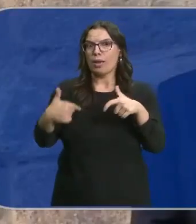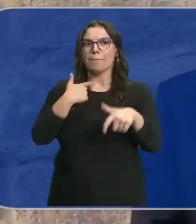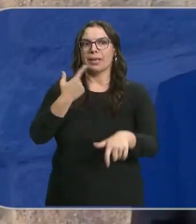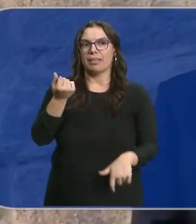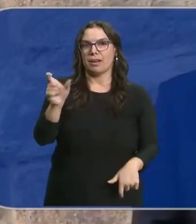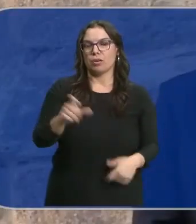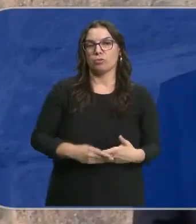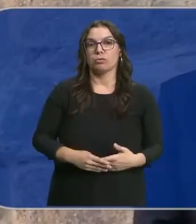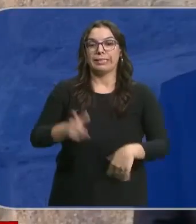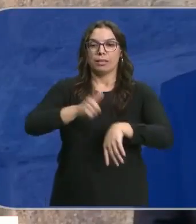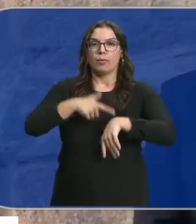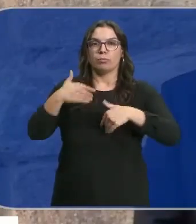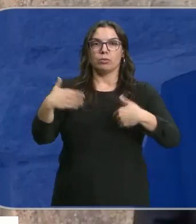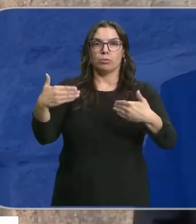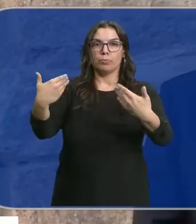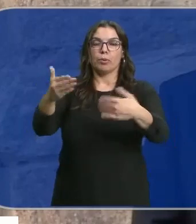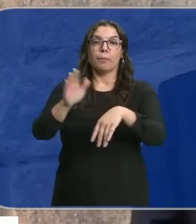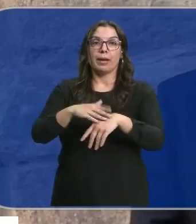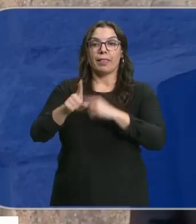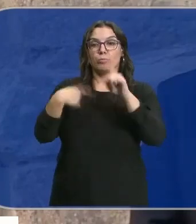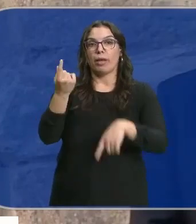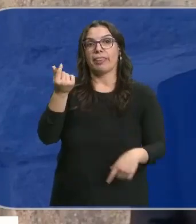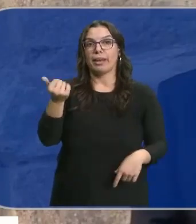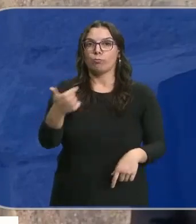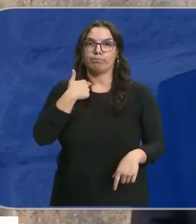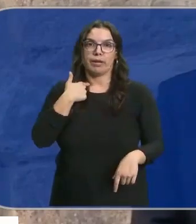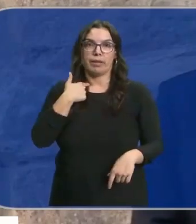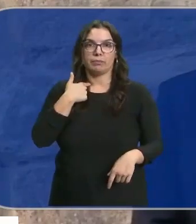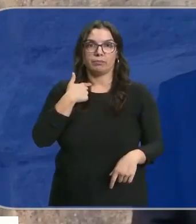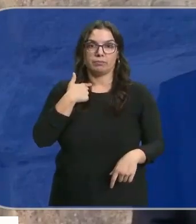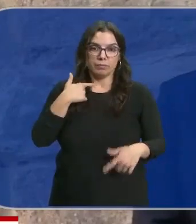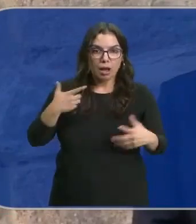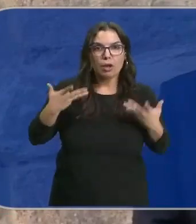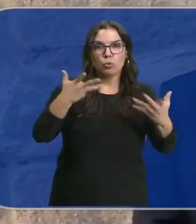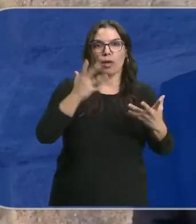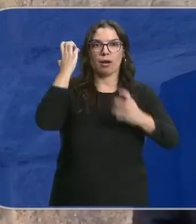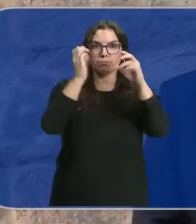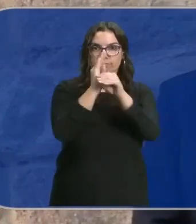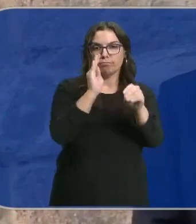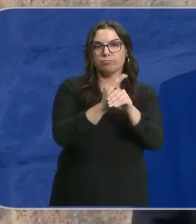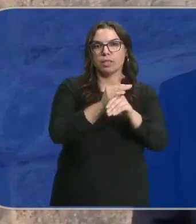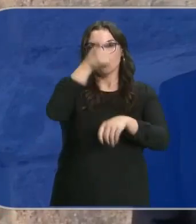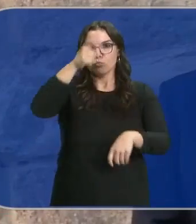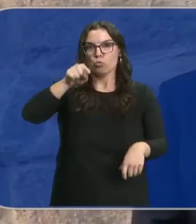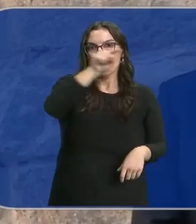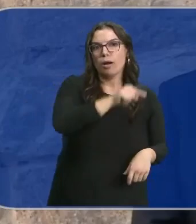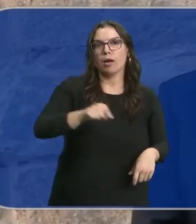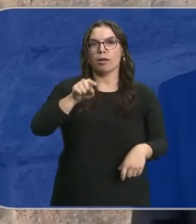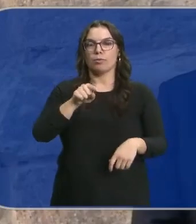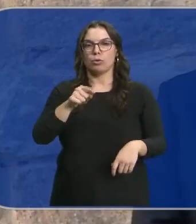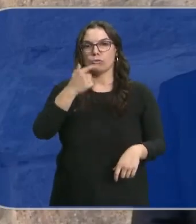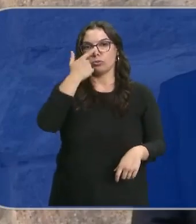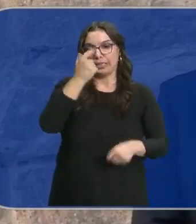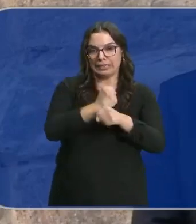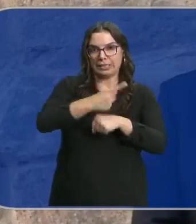Están dejando pasar el tiempo para que sea imposible que ese dinero se pueda ejecutar en favor de la ganadería, en favor de nuestros pueblos, en favor de nuestras